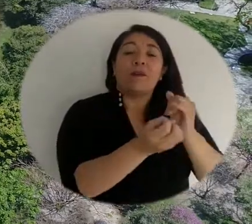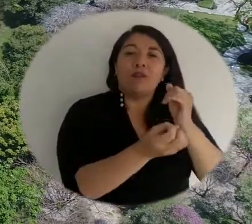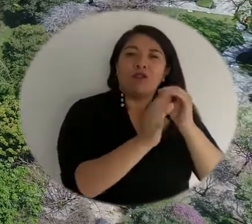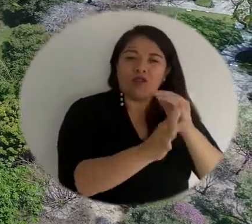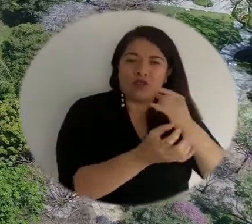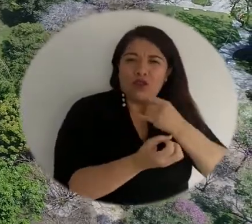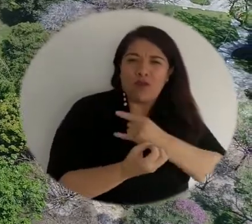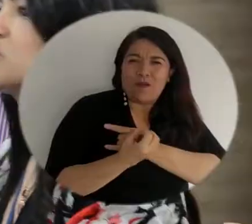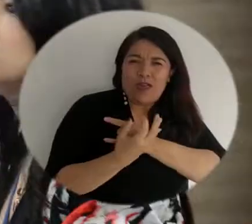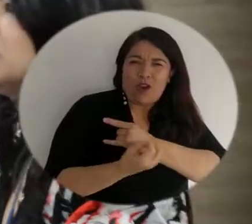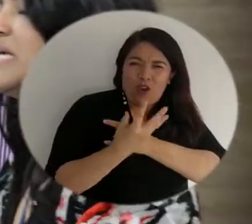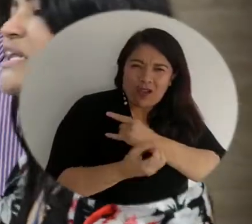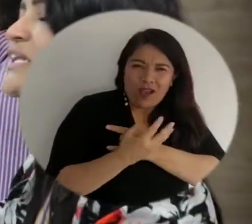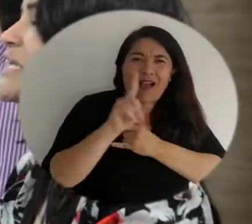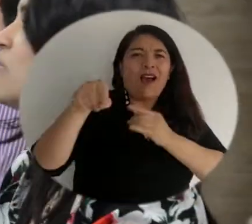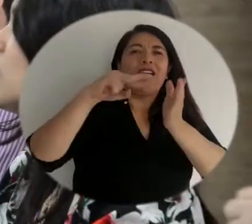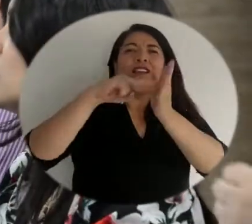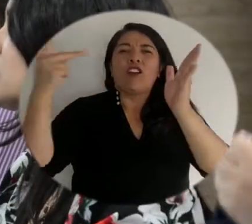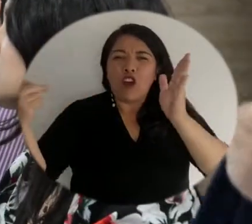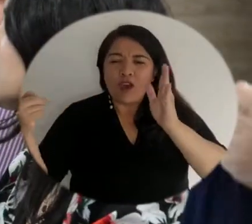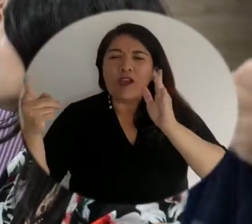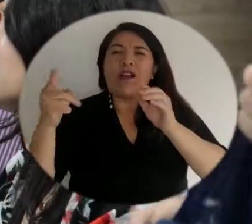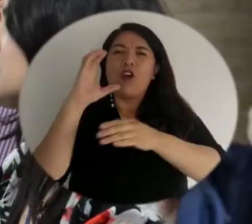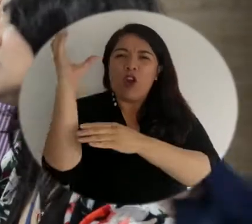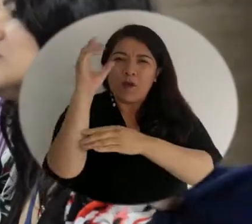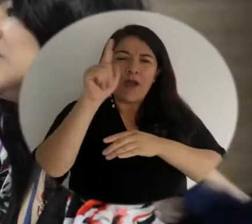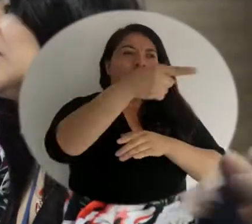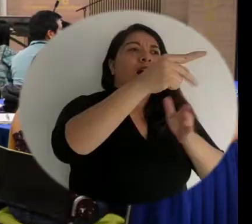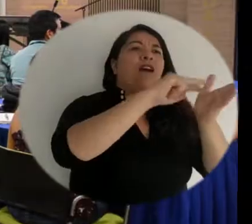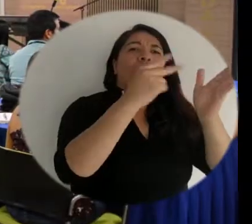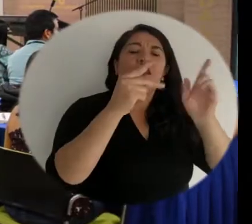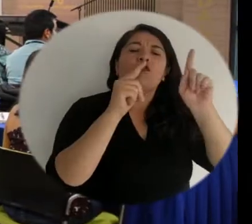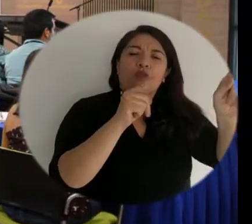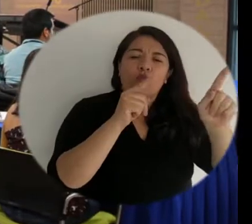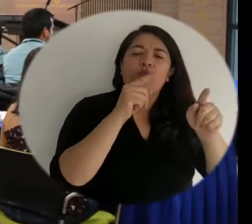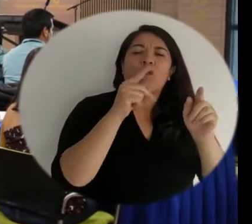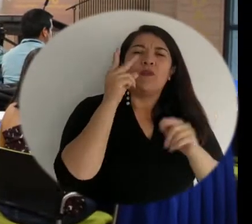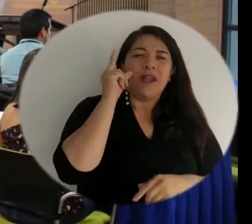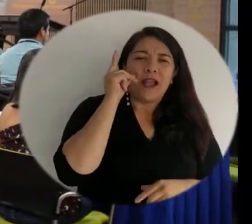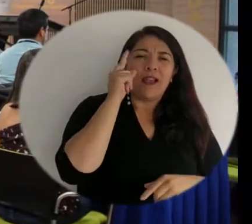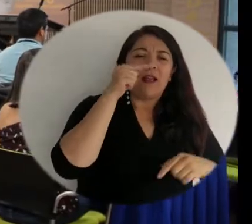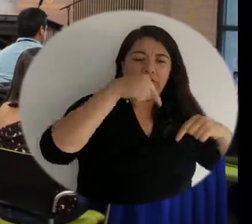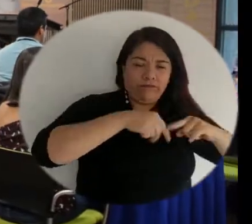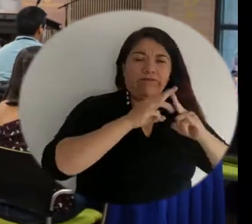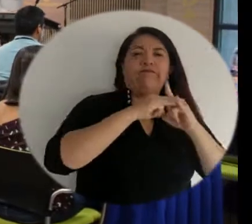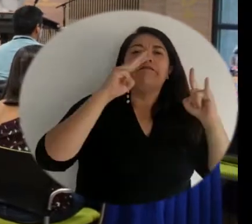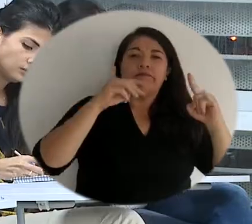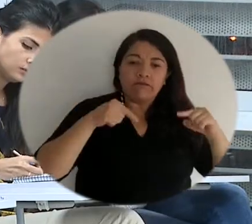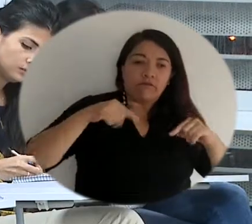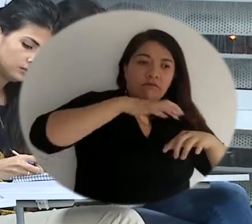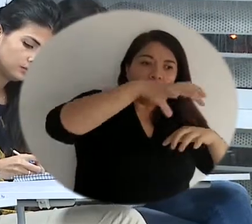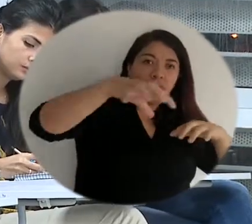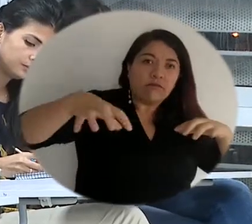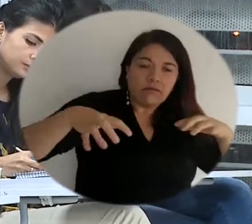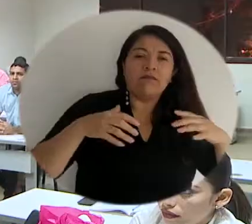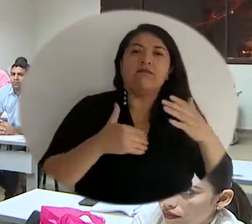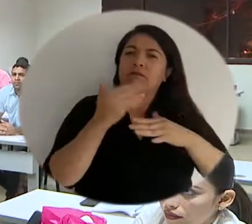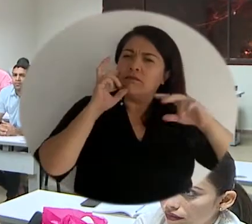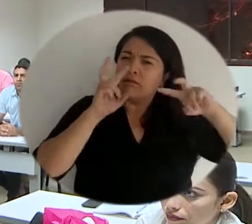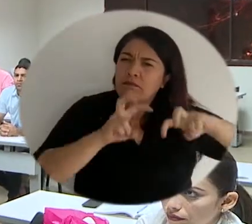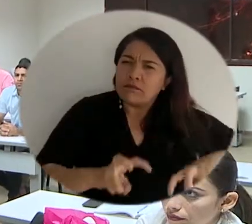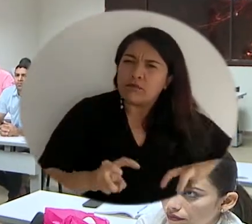Pedagógica y Tecnológica de Colombia y la Universidad Tecnológica de Pereira, se harán presentaciones de los aspectos académicos, de investigación,